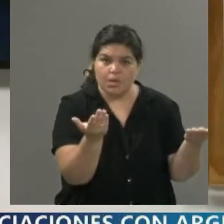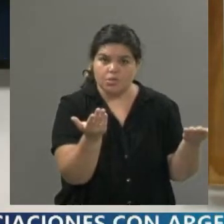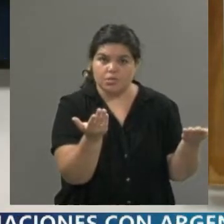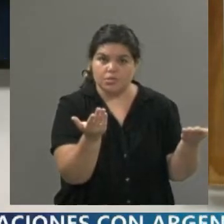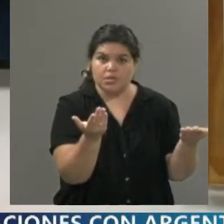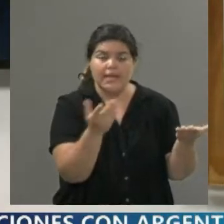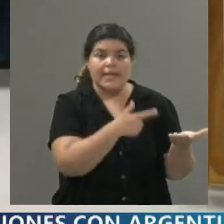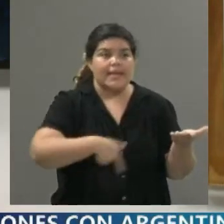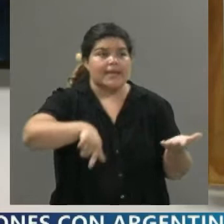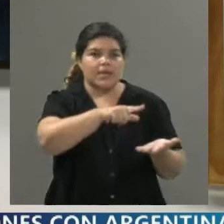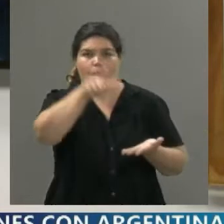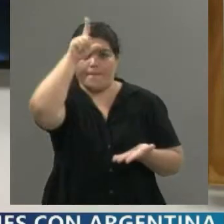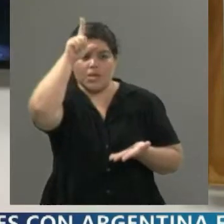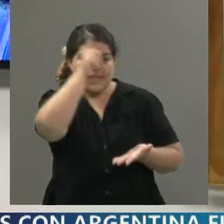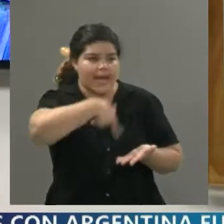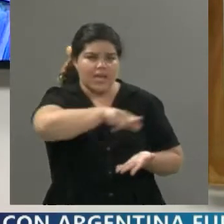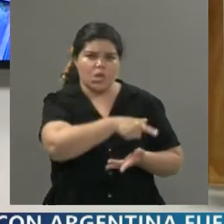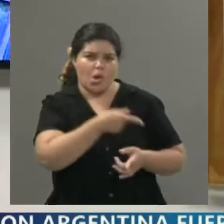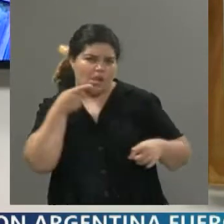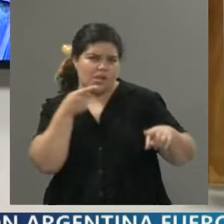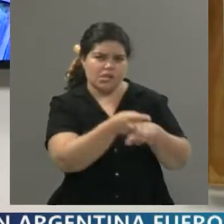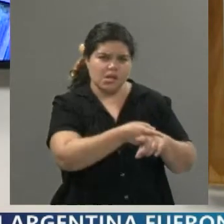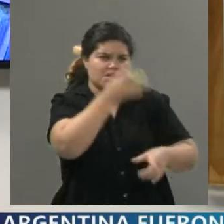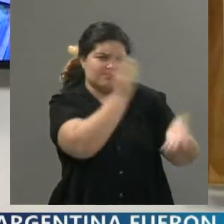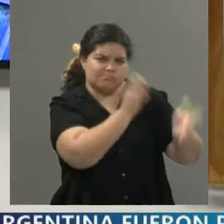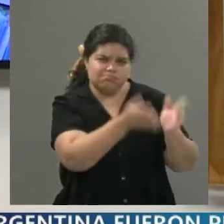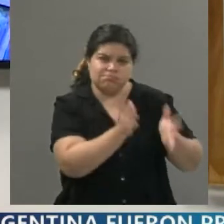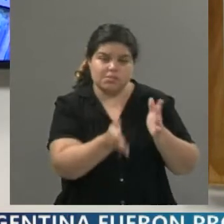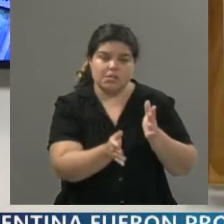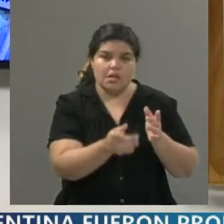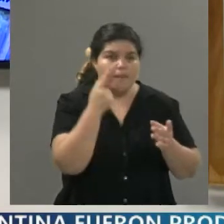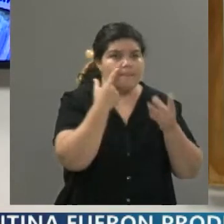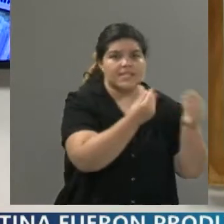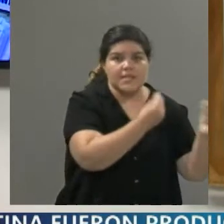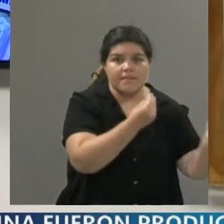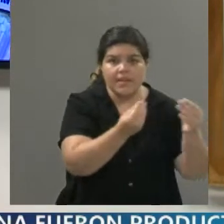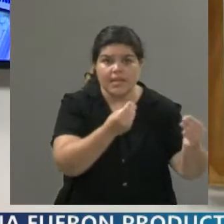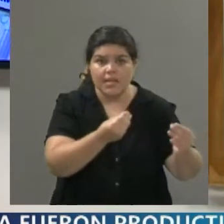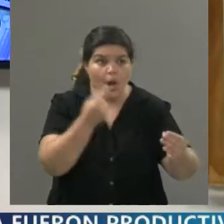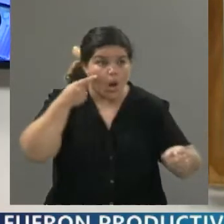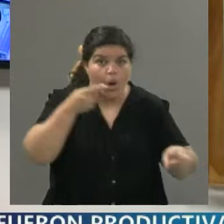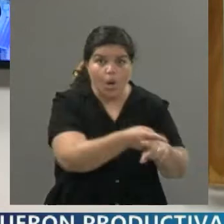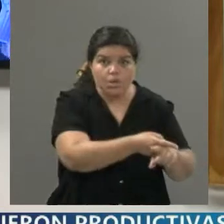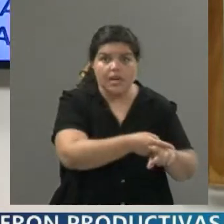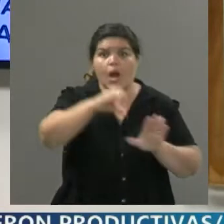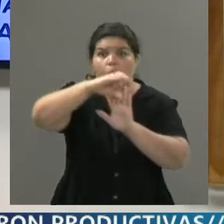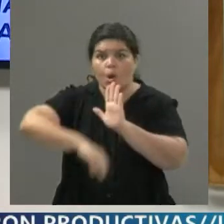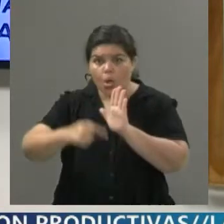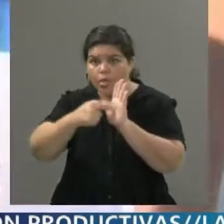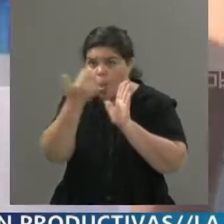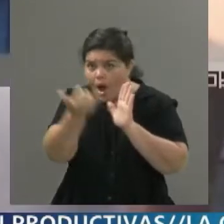que tienen represión mano dura contra personas civiles, en algunos sectores por discriminación también.